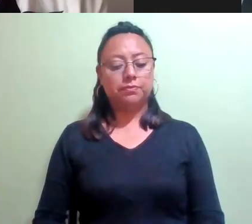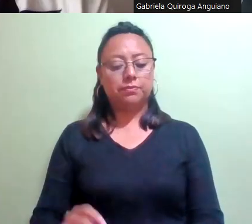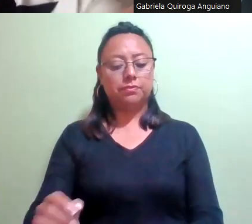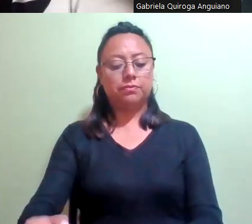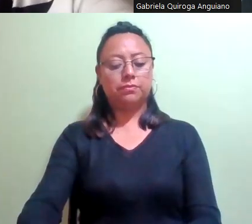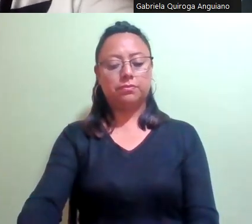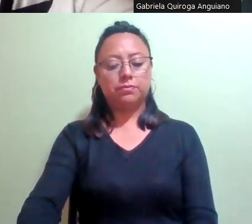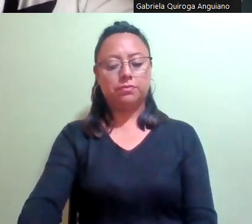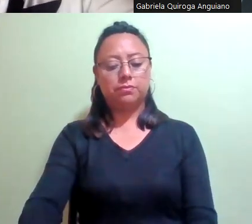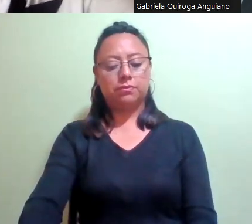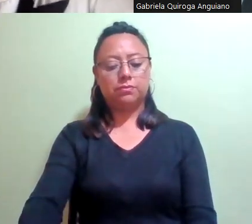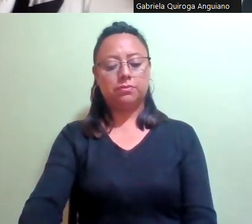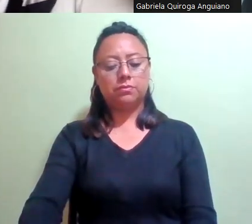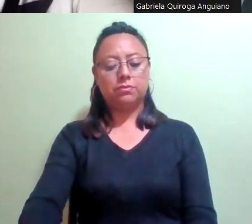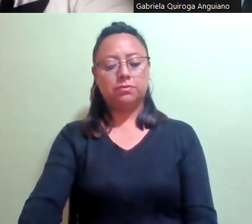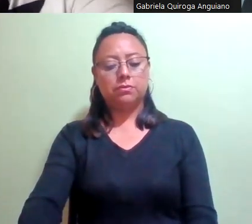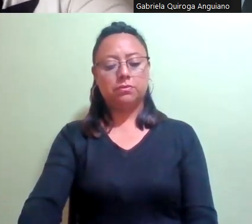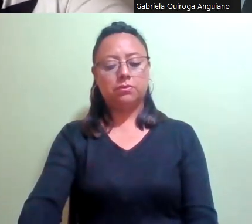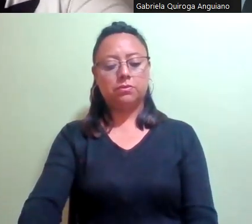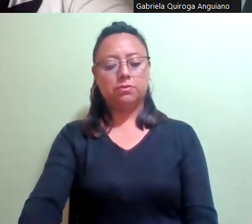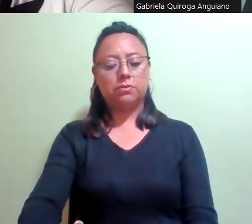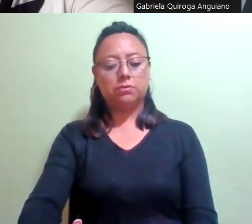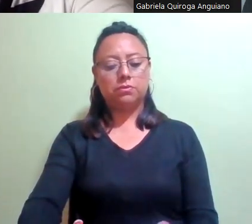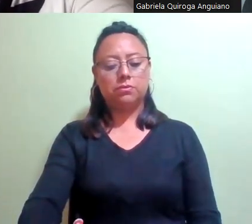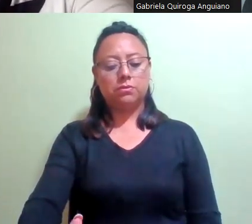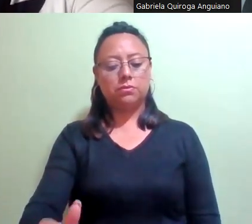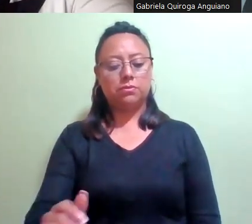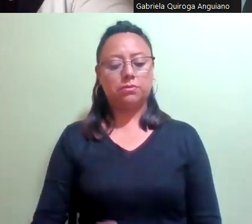tres, dos, están en el aire.